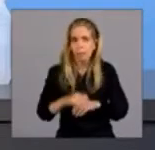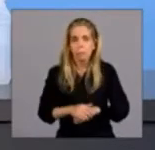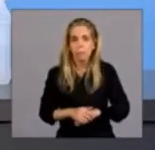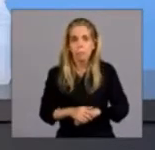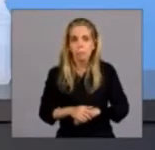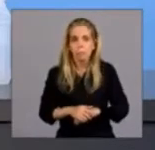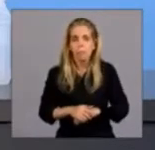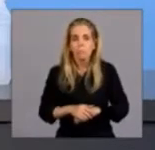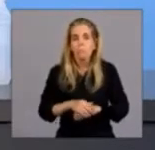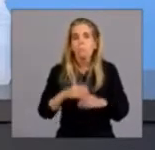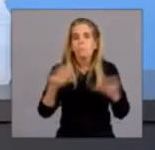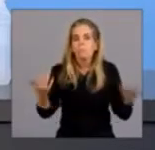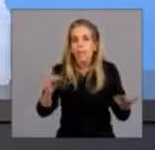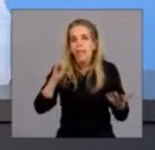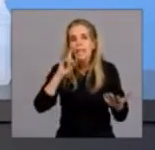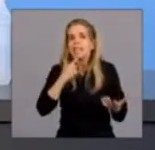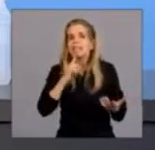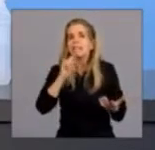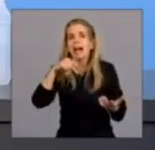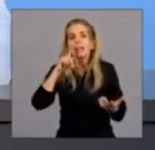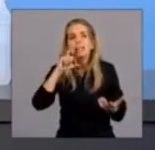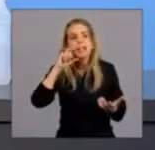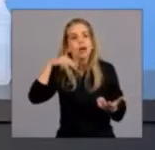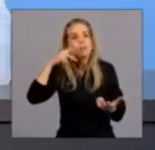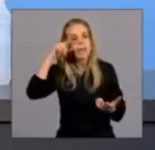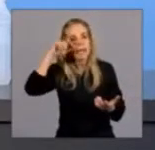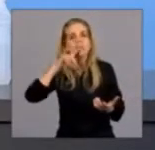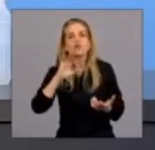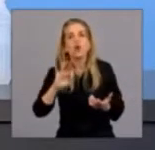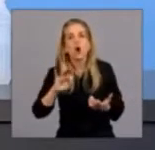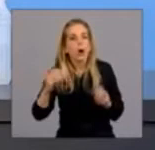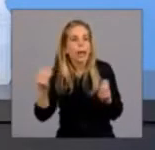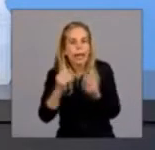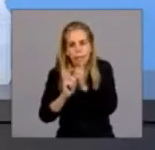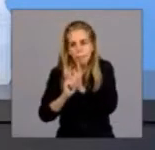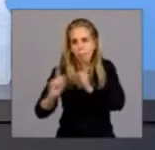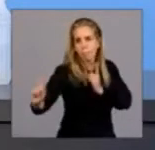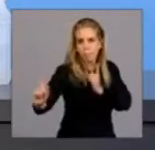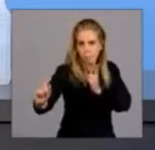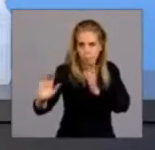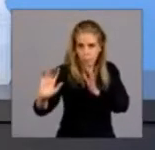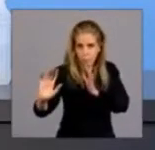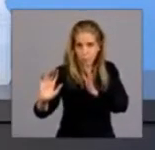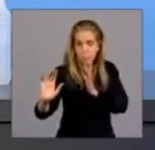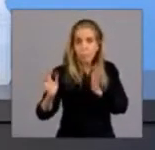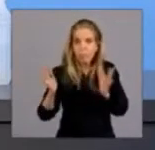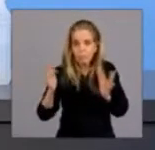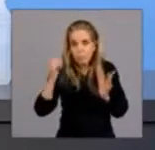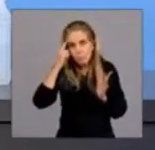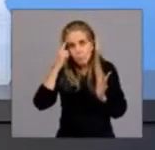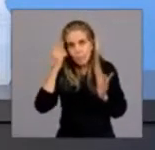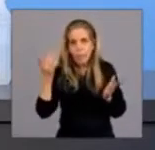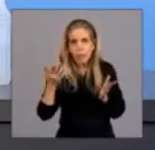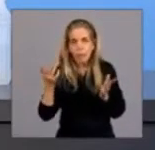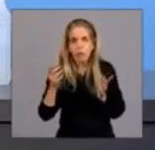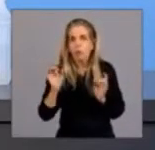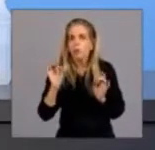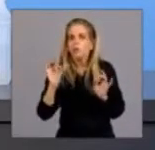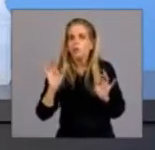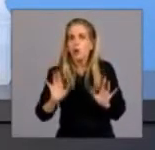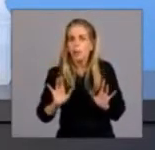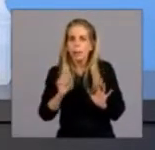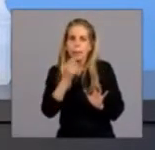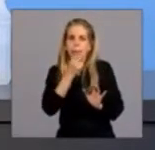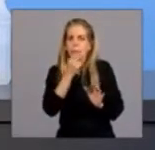El distanciamiento social supone que vamos a tener un... Solo vamos a poder